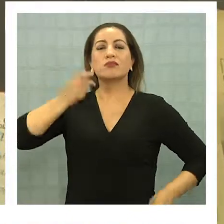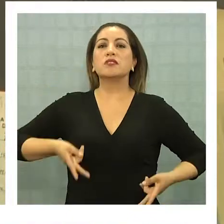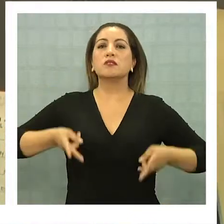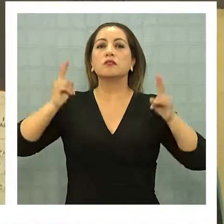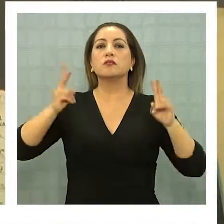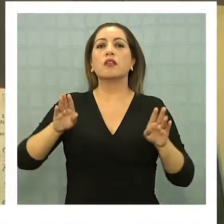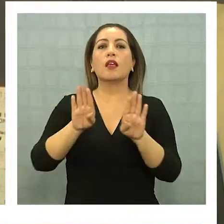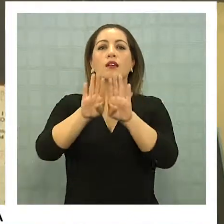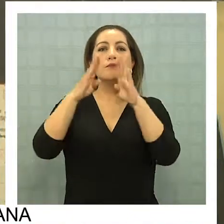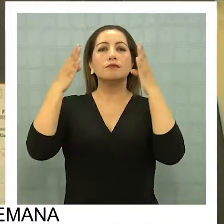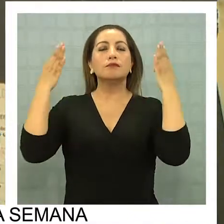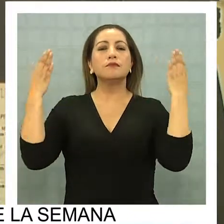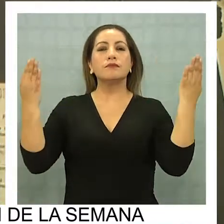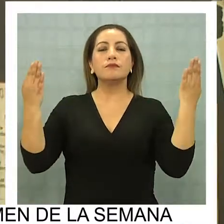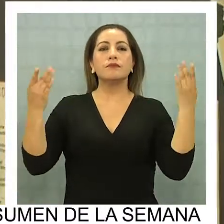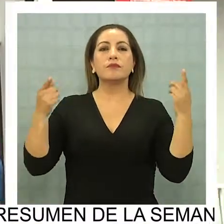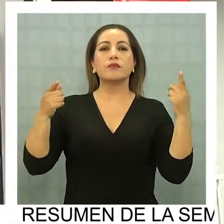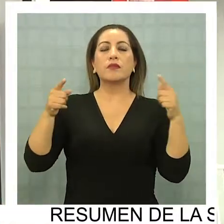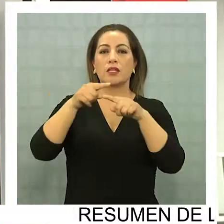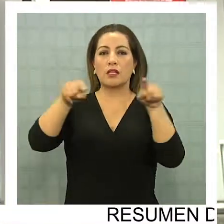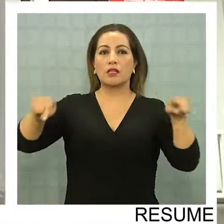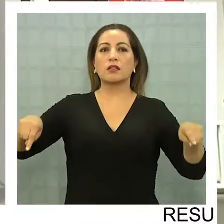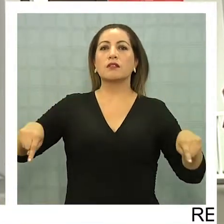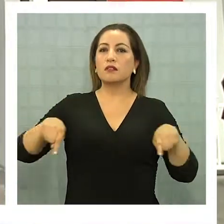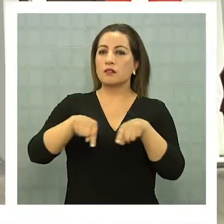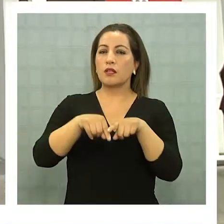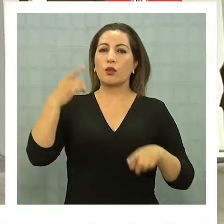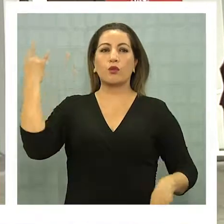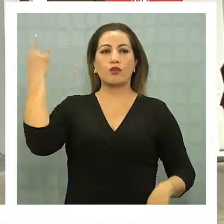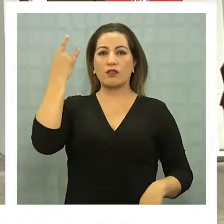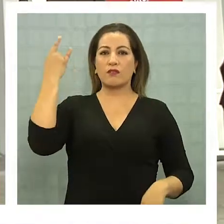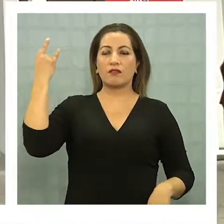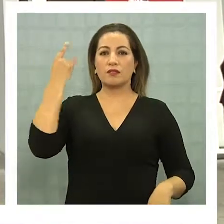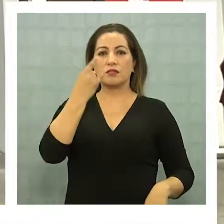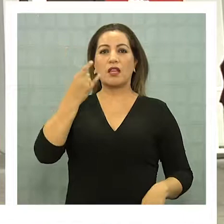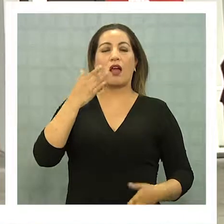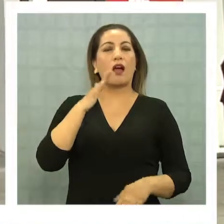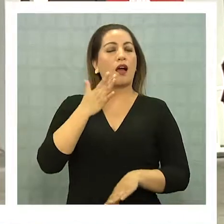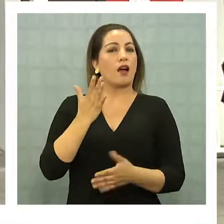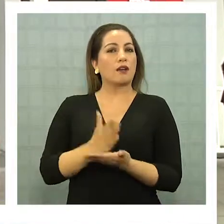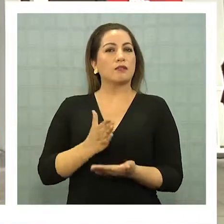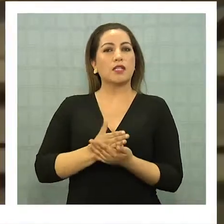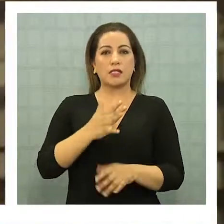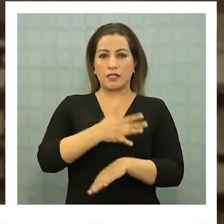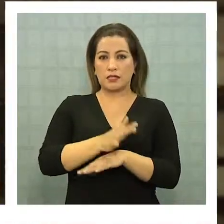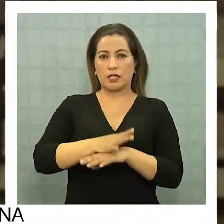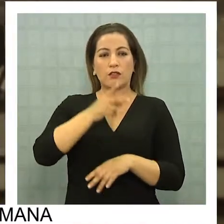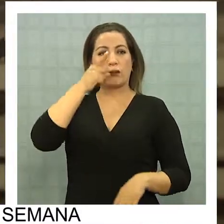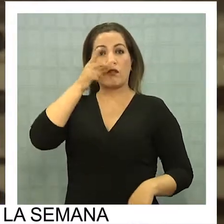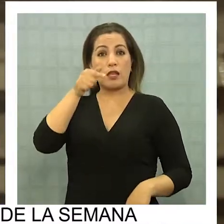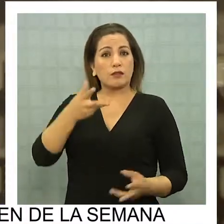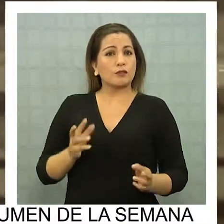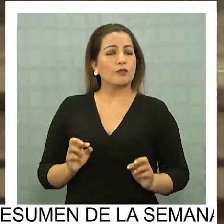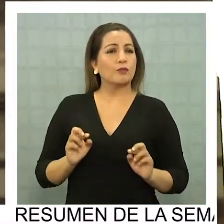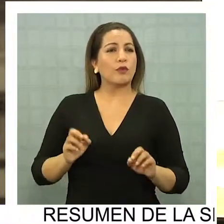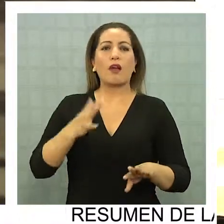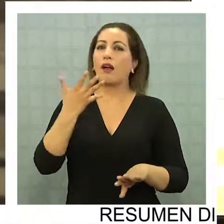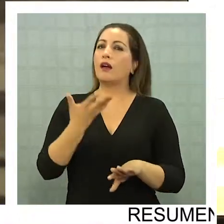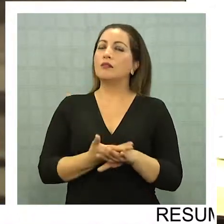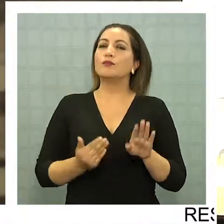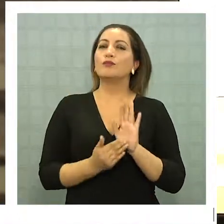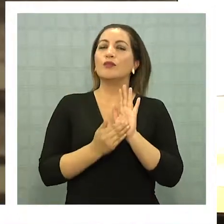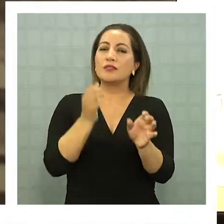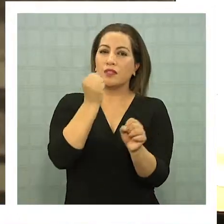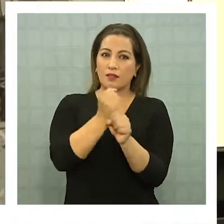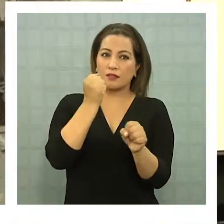permanecerá abierta al público en la Facultad de Arquitectura de la UNAP hasta el 15 de noviembre. En la ocasión se grafica también